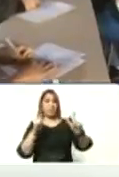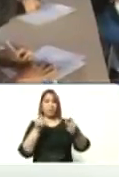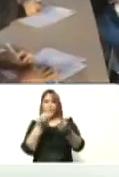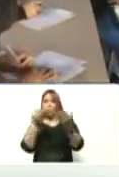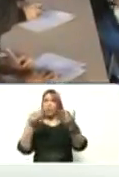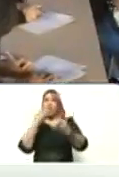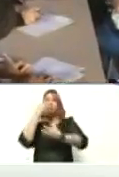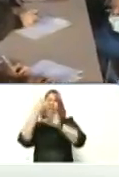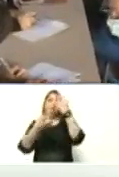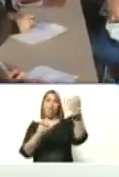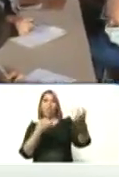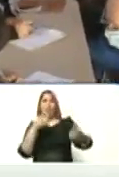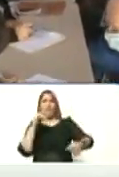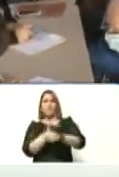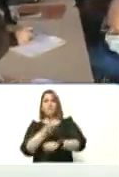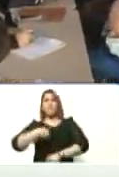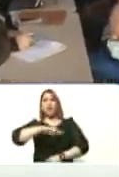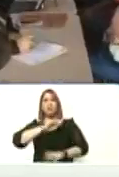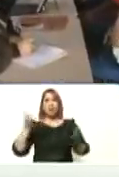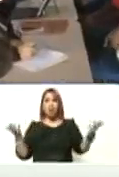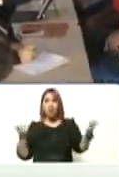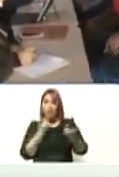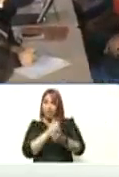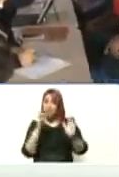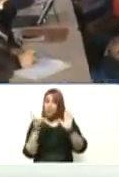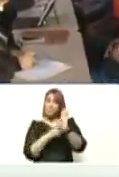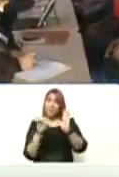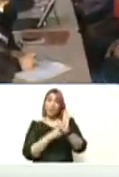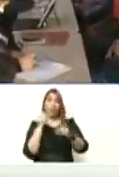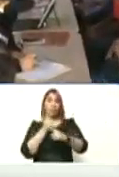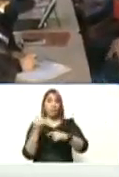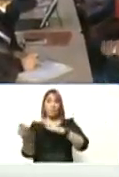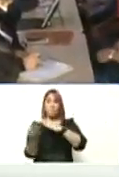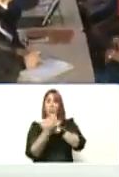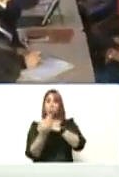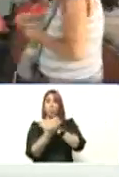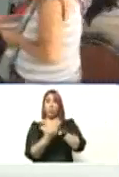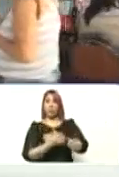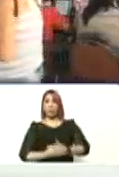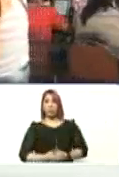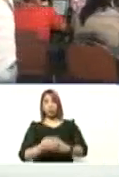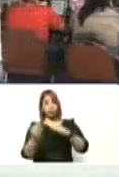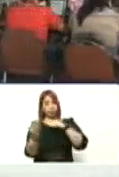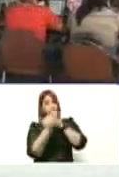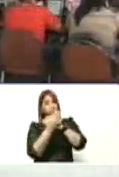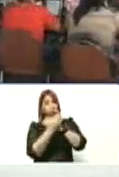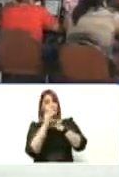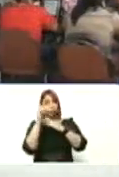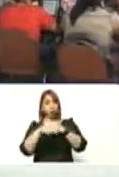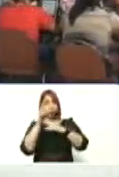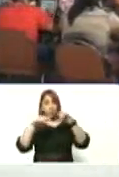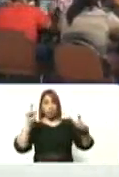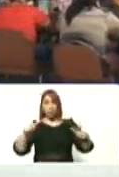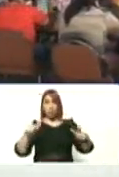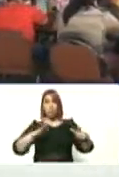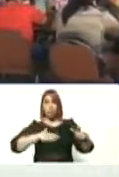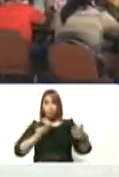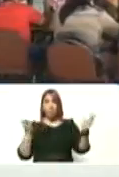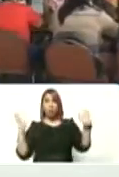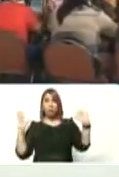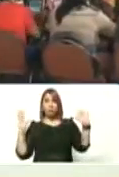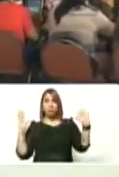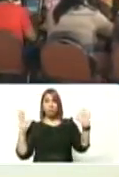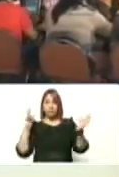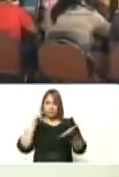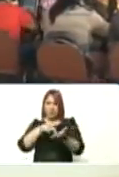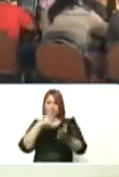pregonan es falsa la libertad verdadera es protegerse proteger y que la gente pueda ir